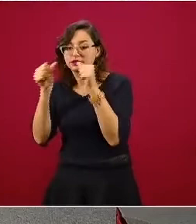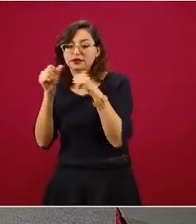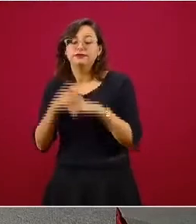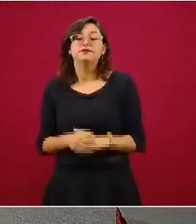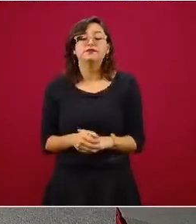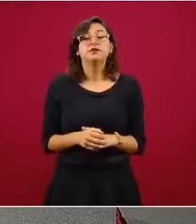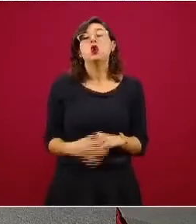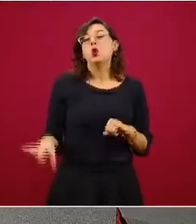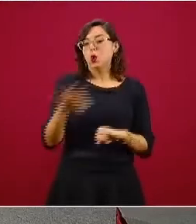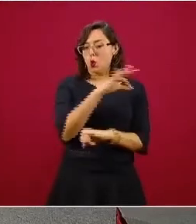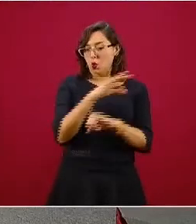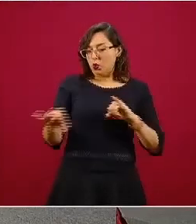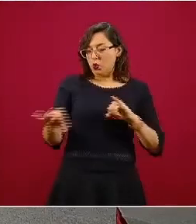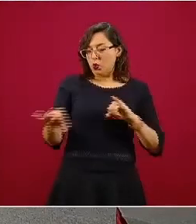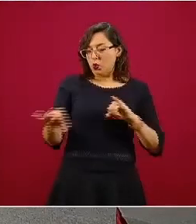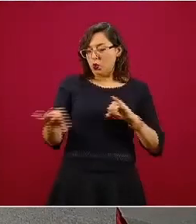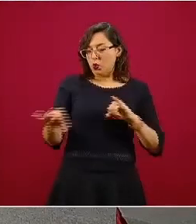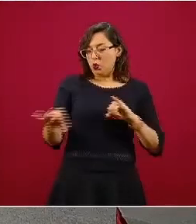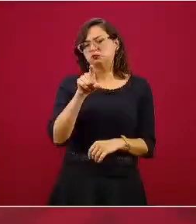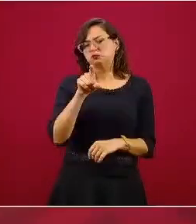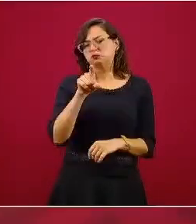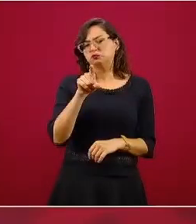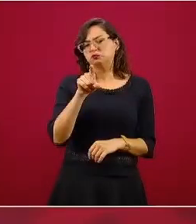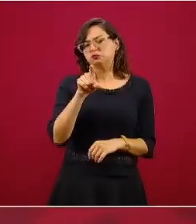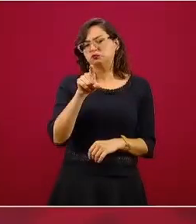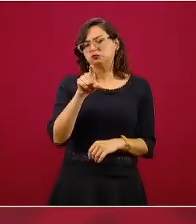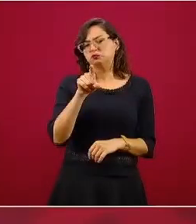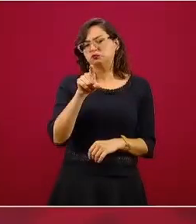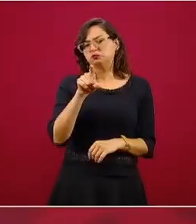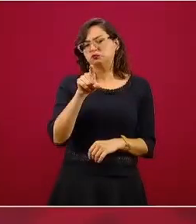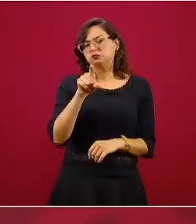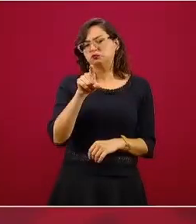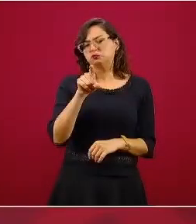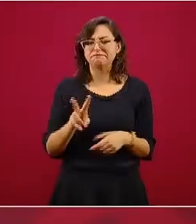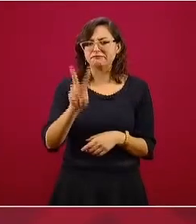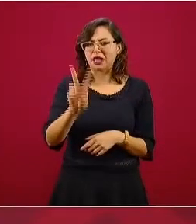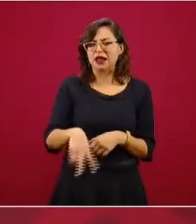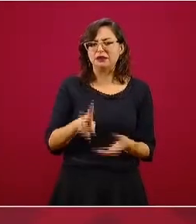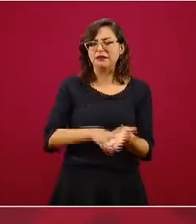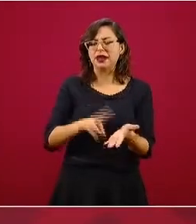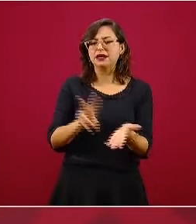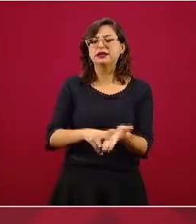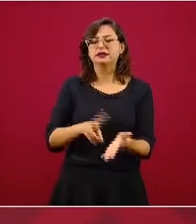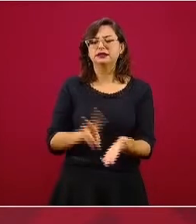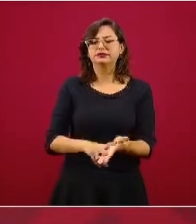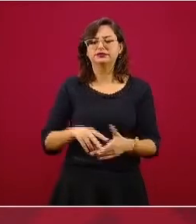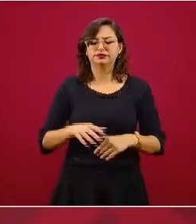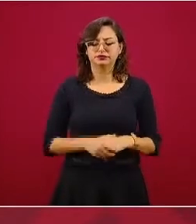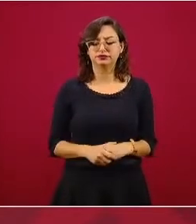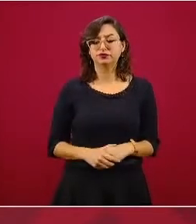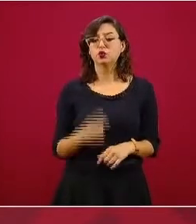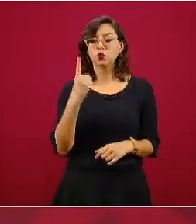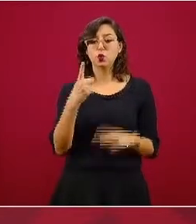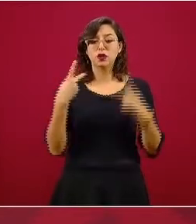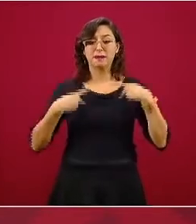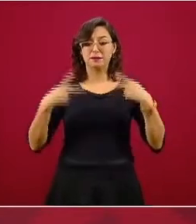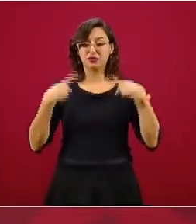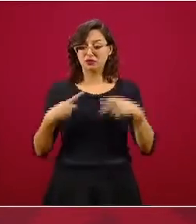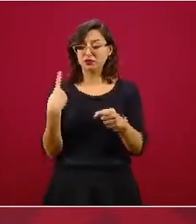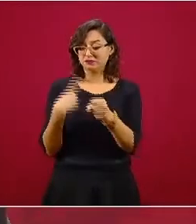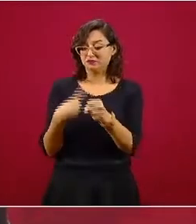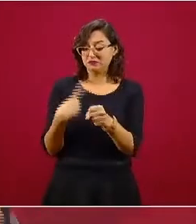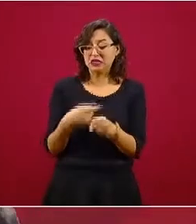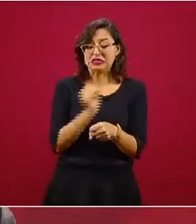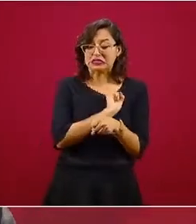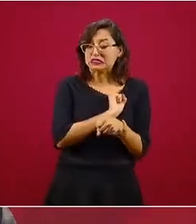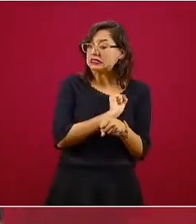legítima. Si las personas que tienen enfermedad leve, a propósito, deliberadamente y con